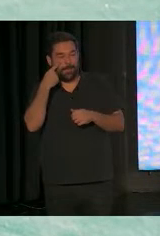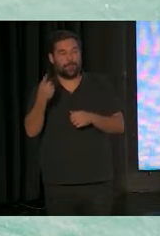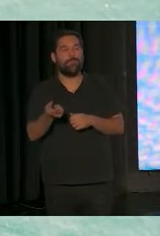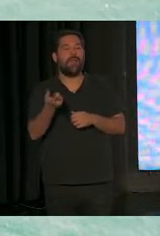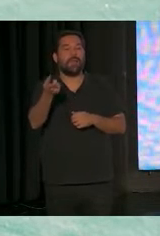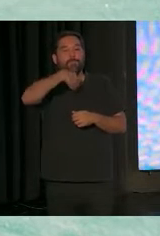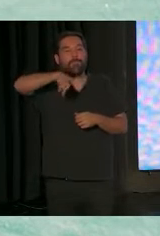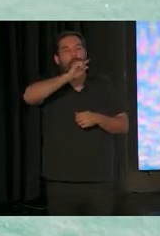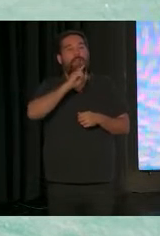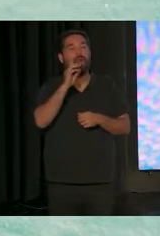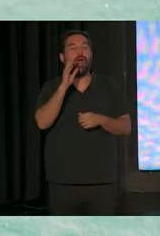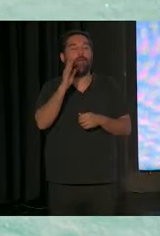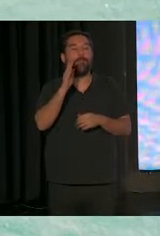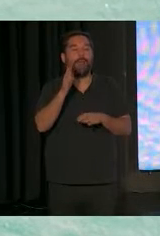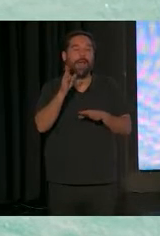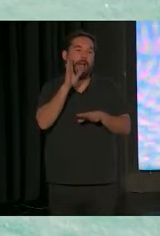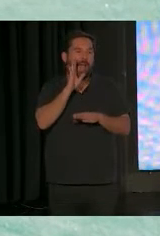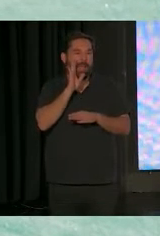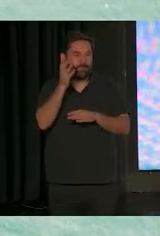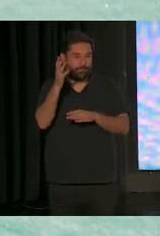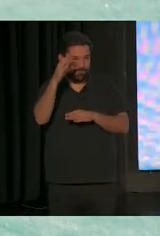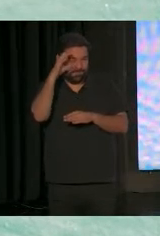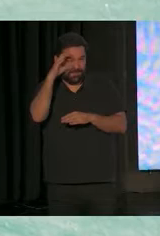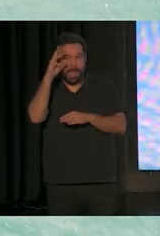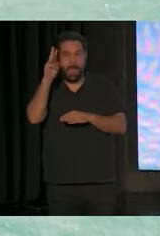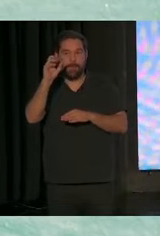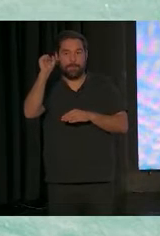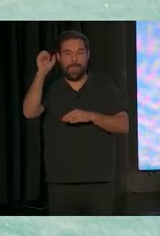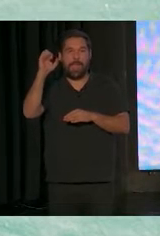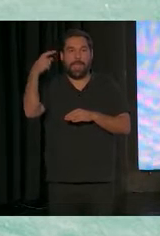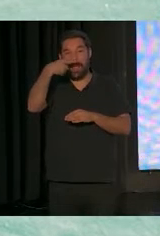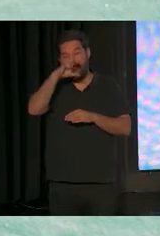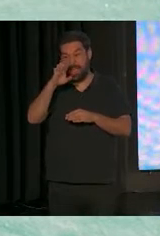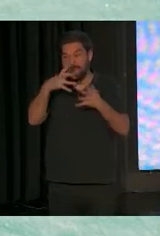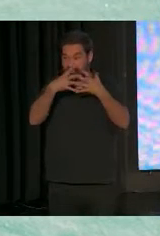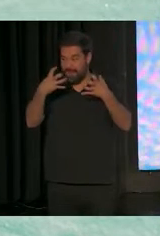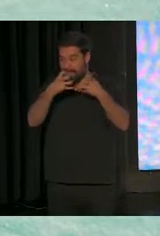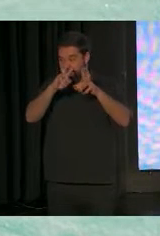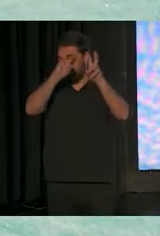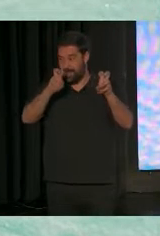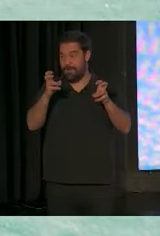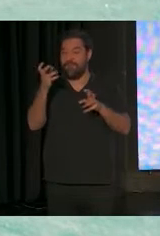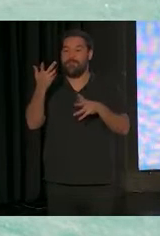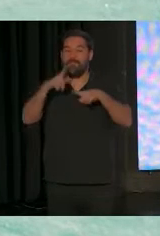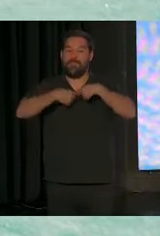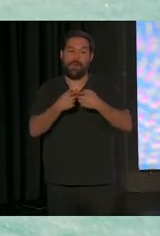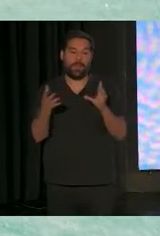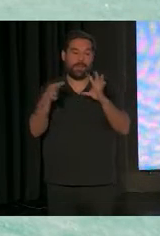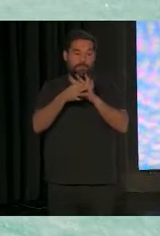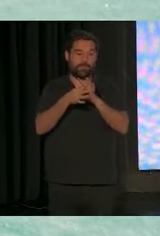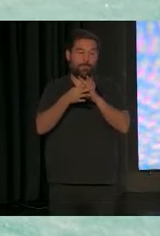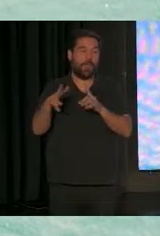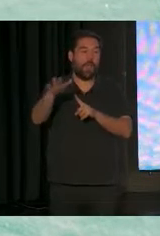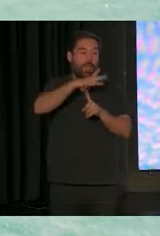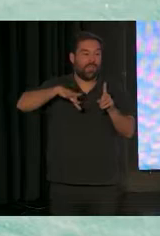escuchando a Peggy, bueno, son frases que diríamos centrar en la familia. ¿Qué podemos hablar hoy en día? Pues que el contexto en el desarrollo